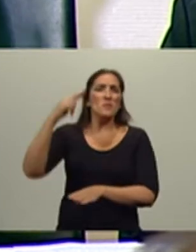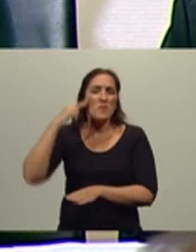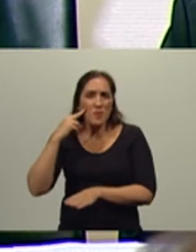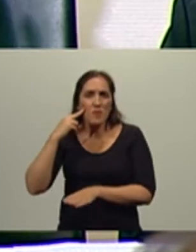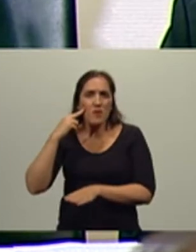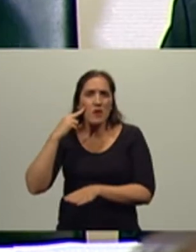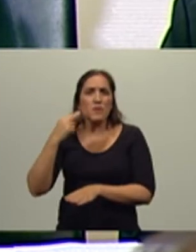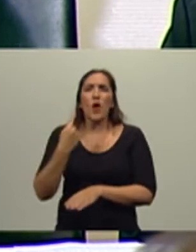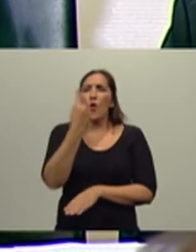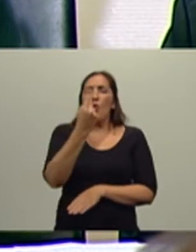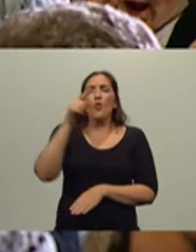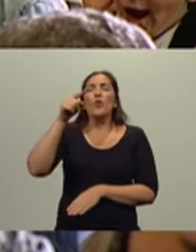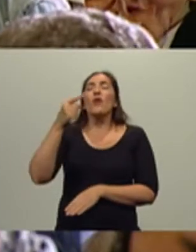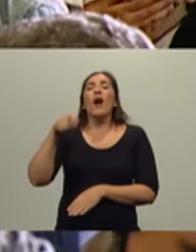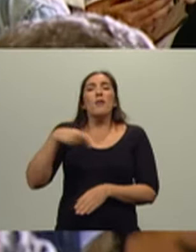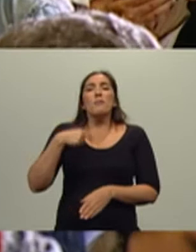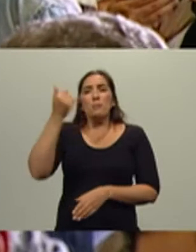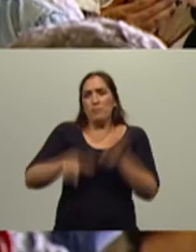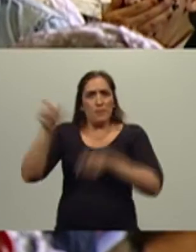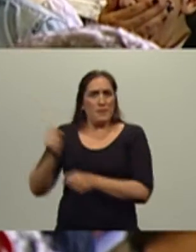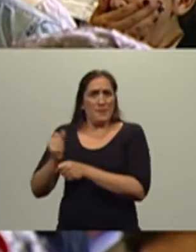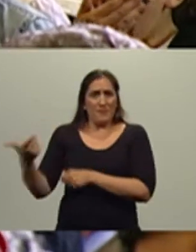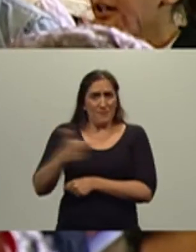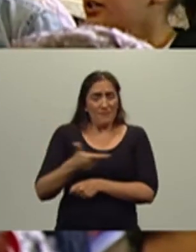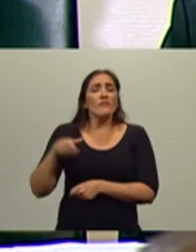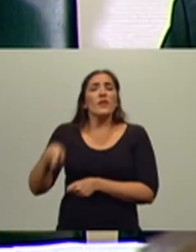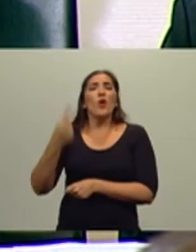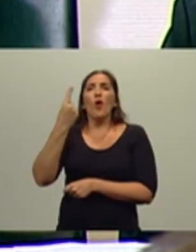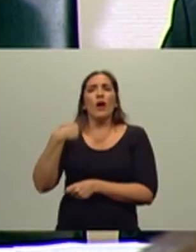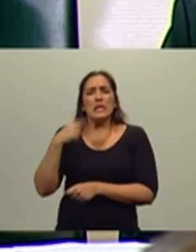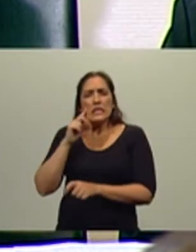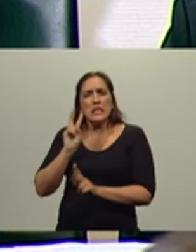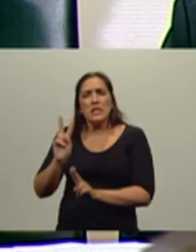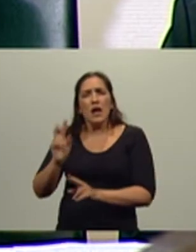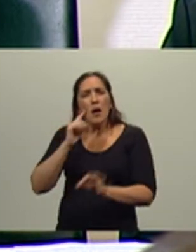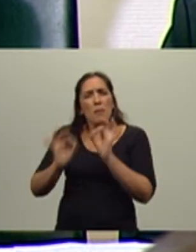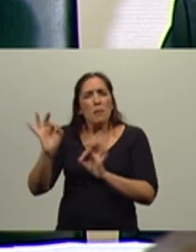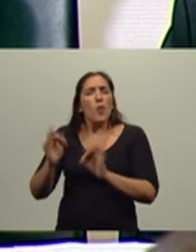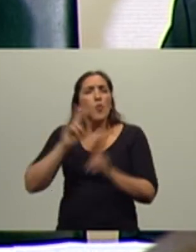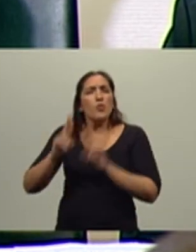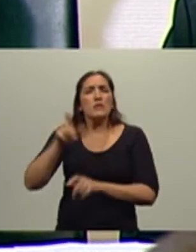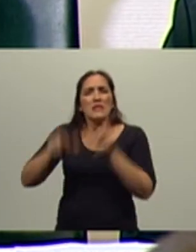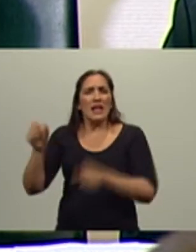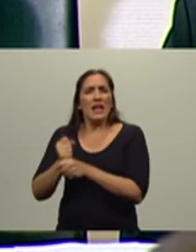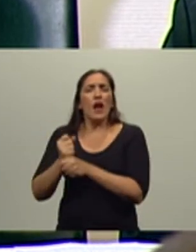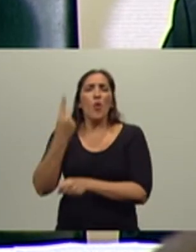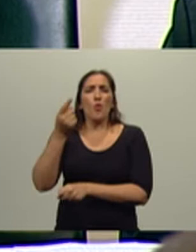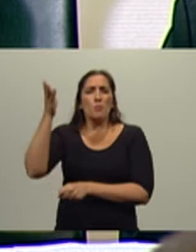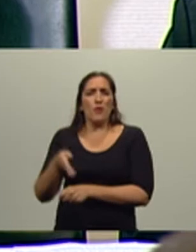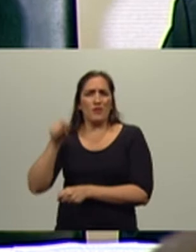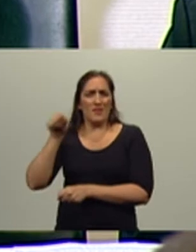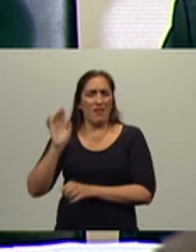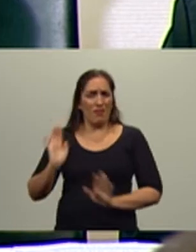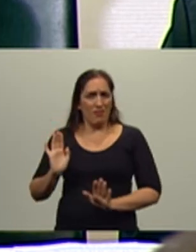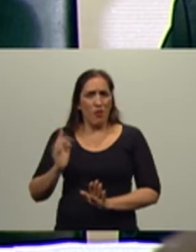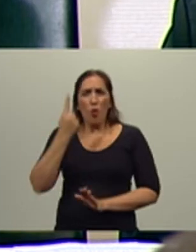un punto de desocupación, lo debe recordar acá el Secretario General de la CGT presente, Antonio Caló, que